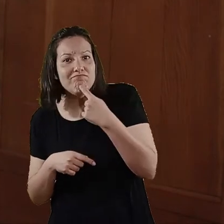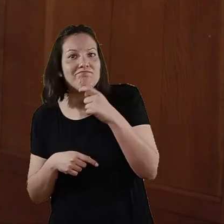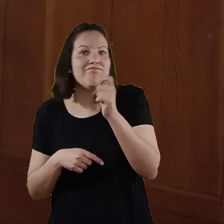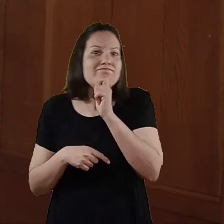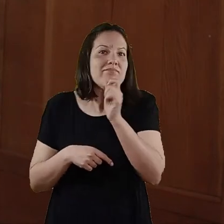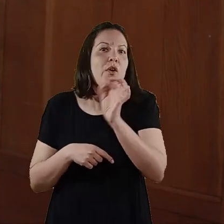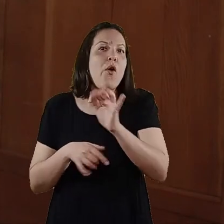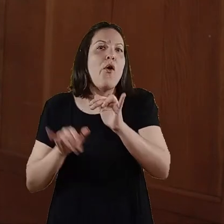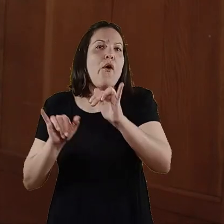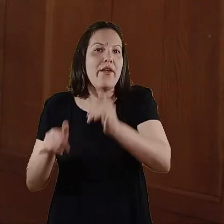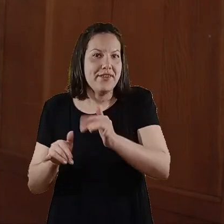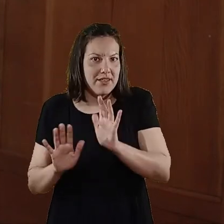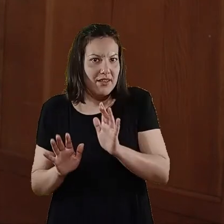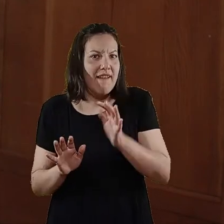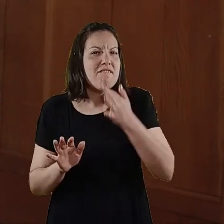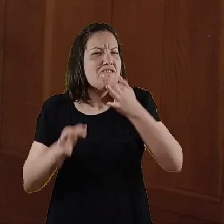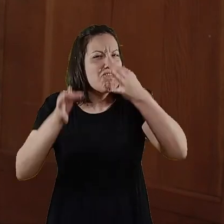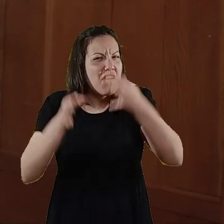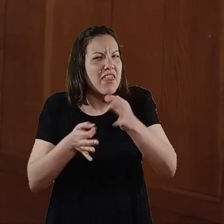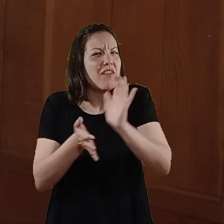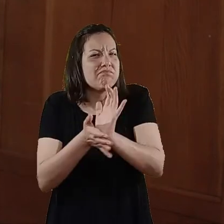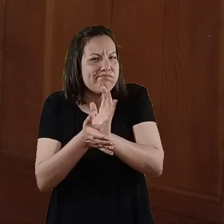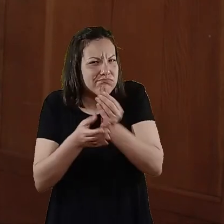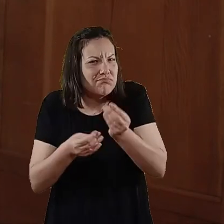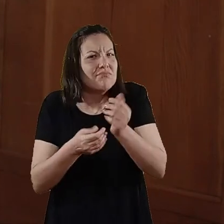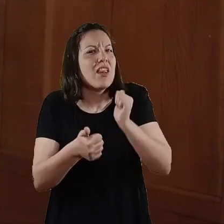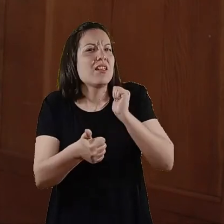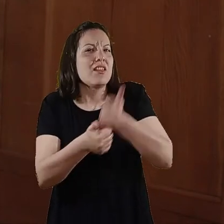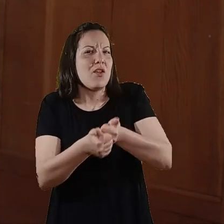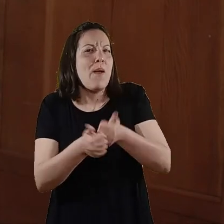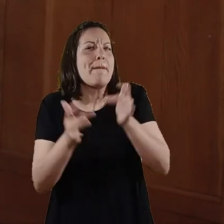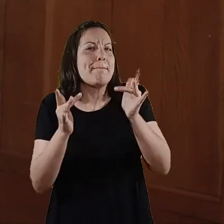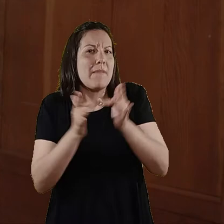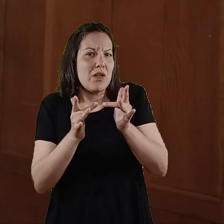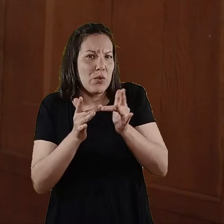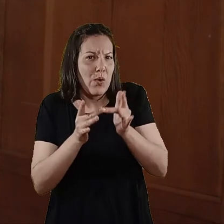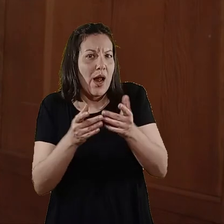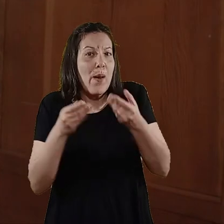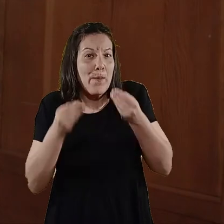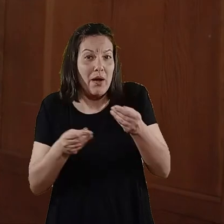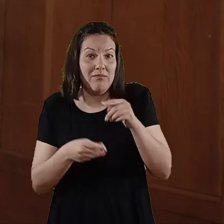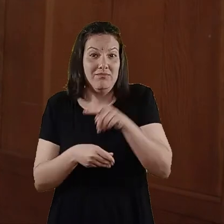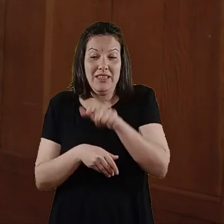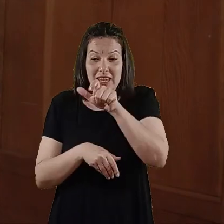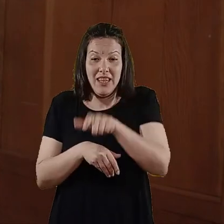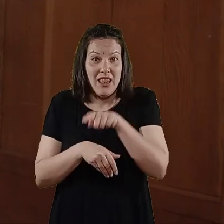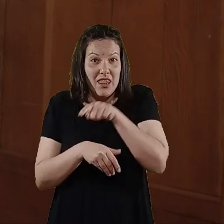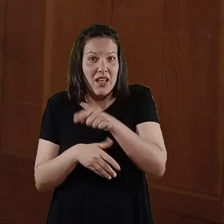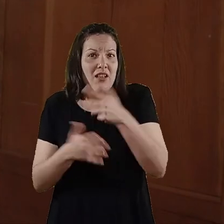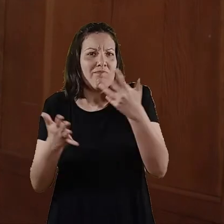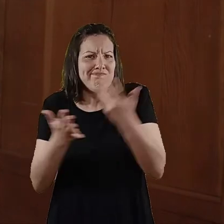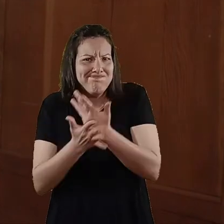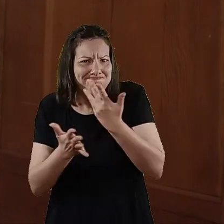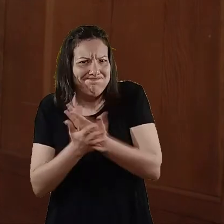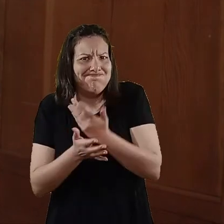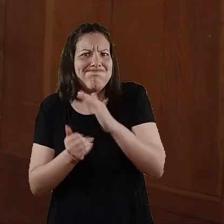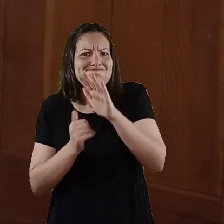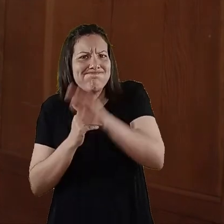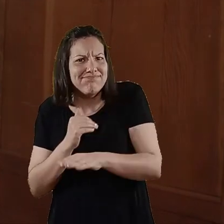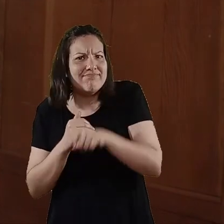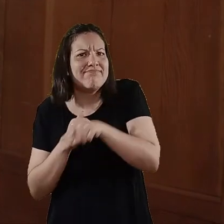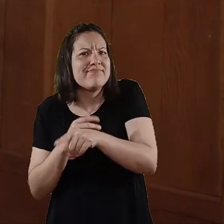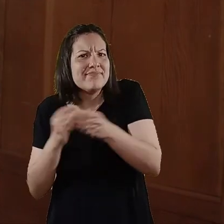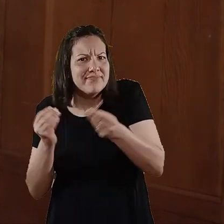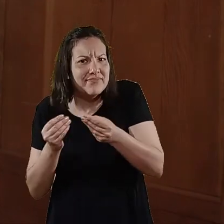En realidad es un abuso sexual virtual, porque parte de la situación de vulnerabilidad de ese niño o de esa niña